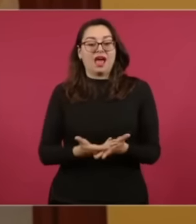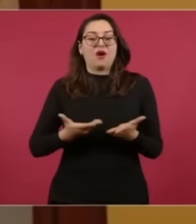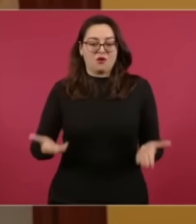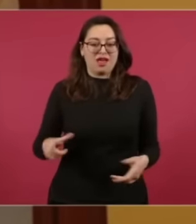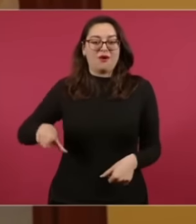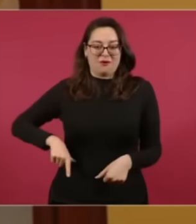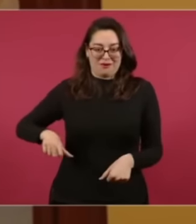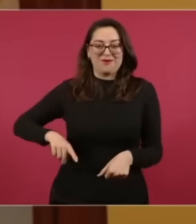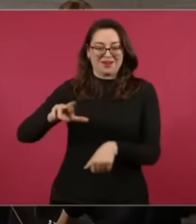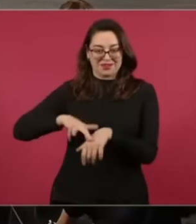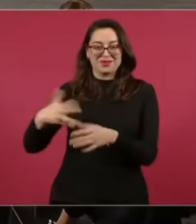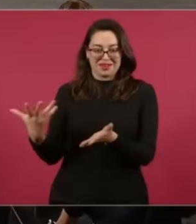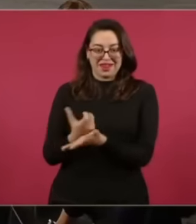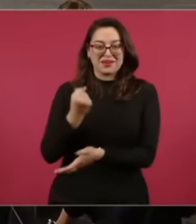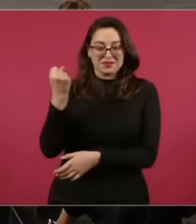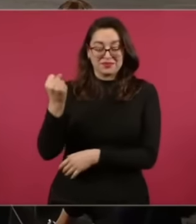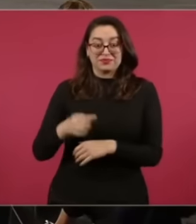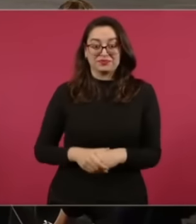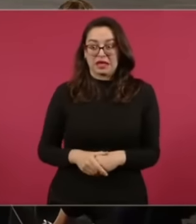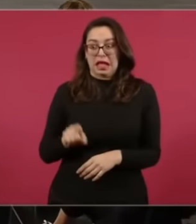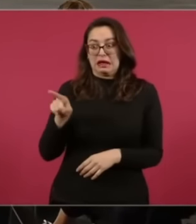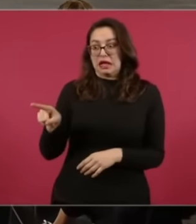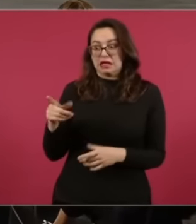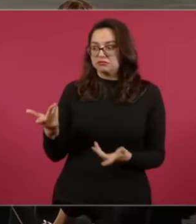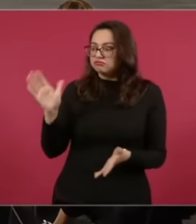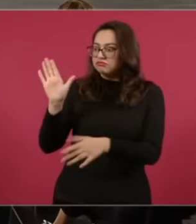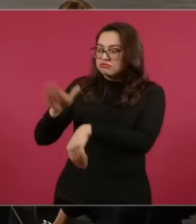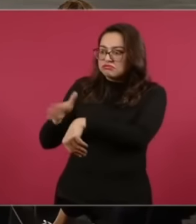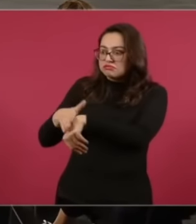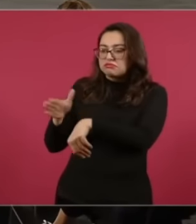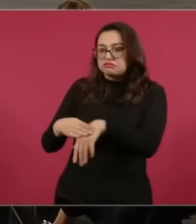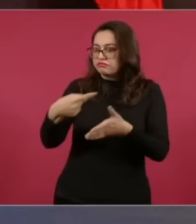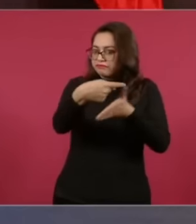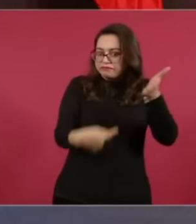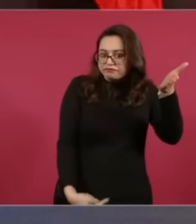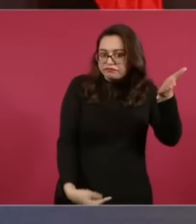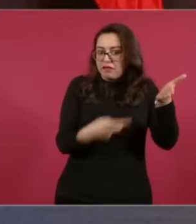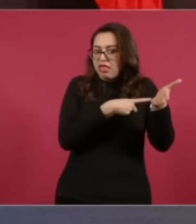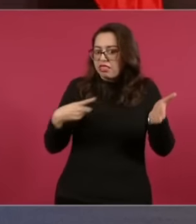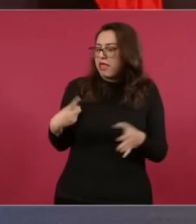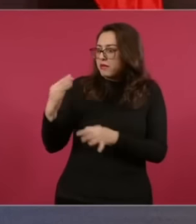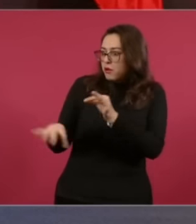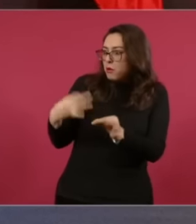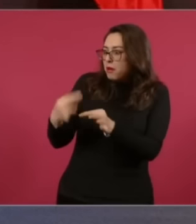Gobernador Y es Al Que Le Están Reclamando De Que No Está Cumpliendo Porque